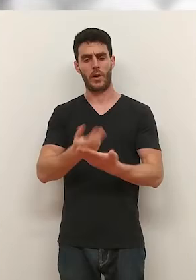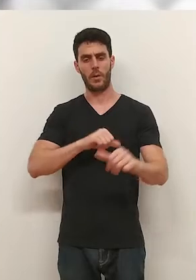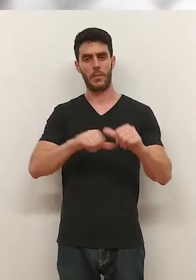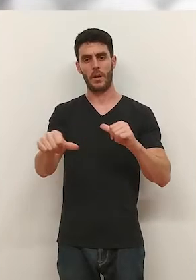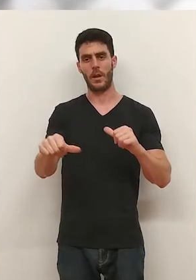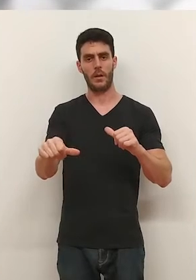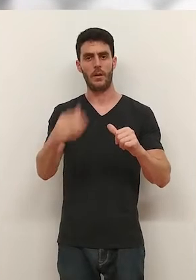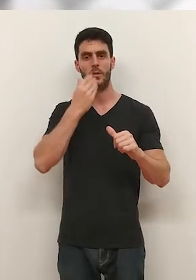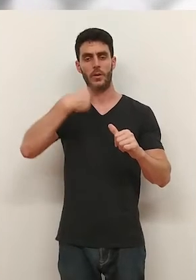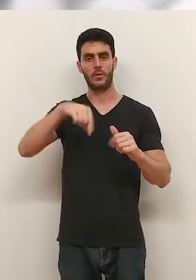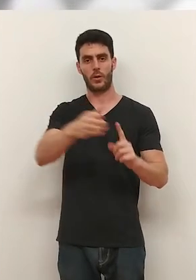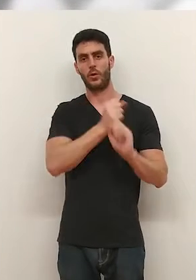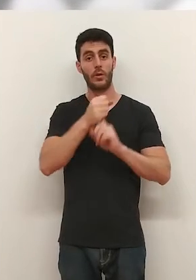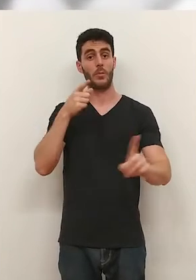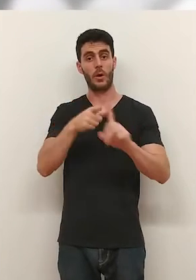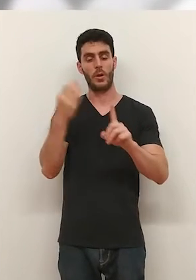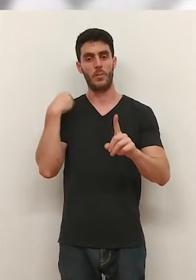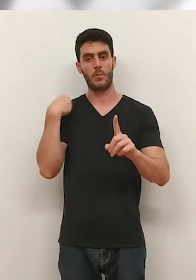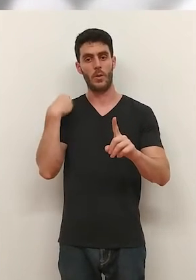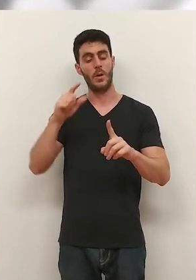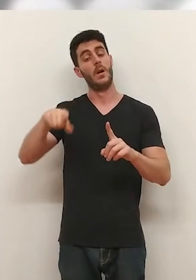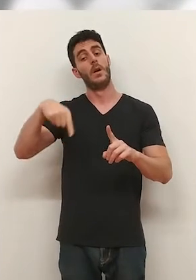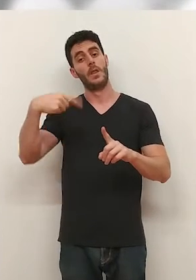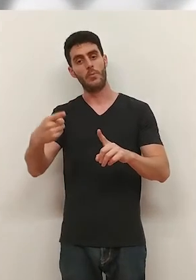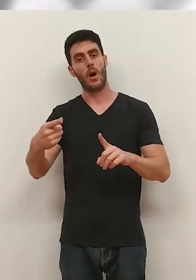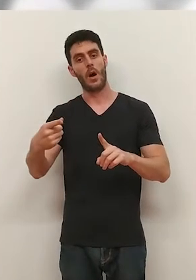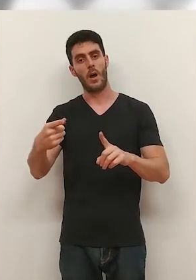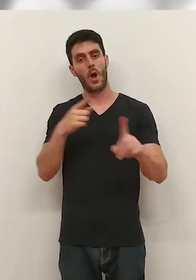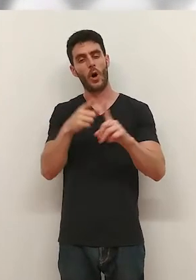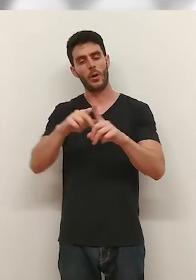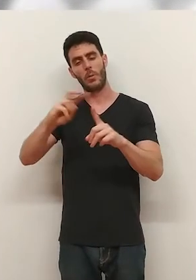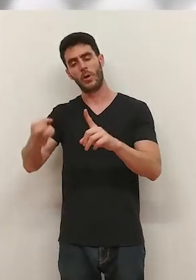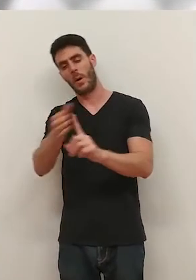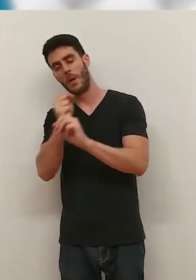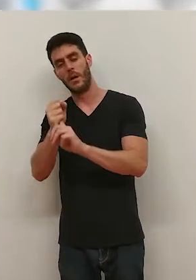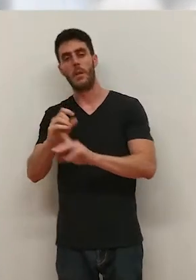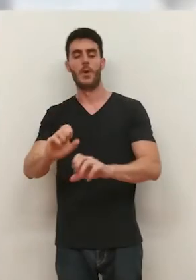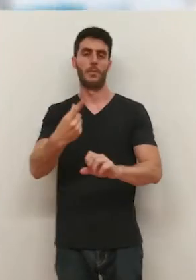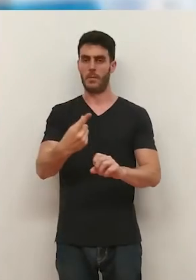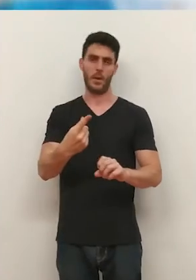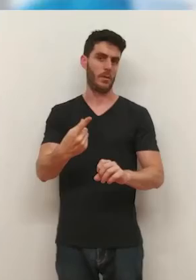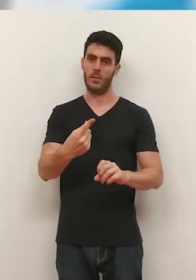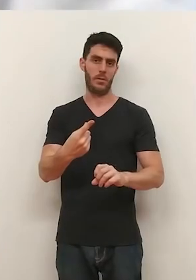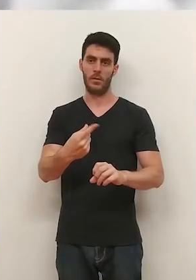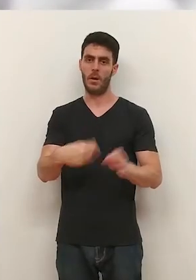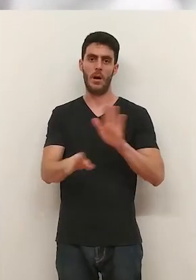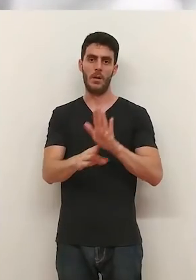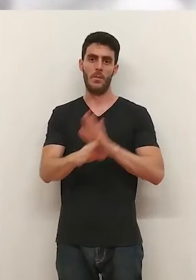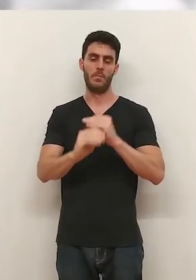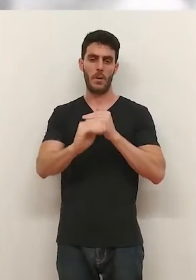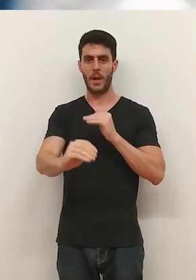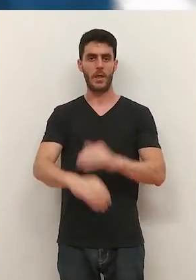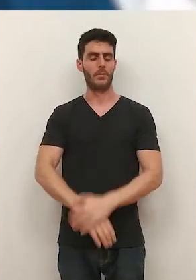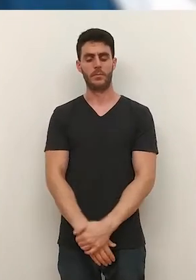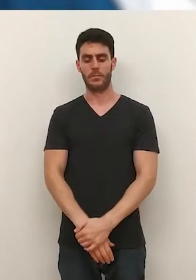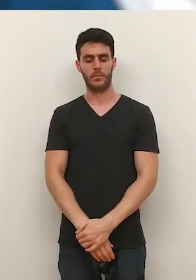temporada y a partir de ahí, si conseguimos ese primer objetivo, después iremos con pequeños objetivos pero primero vamos a tener los pies en el suelo